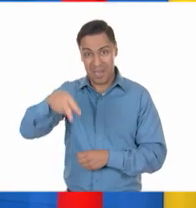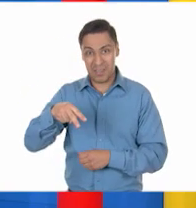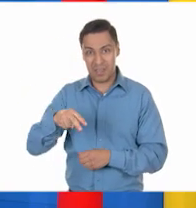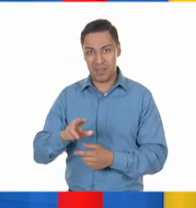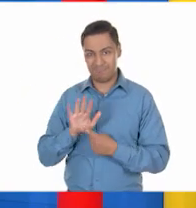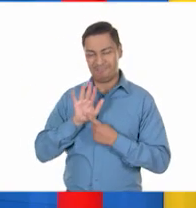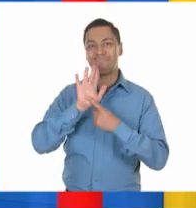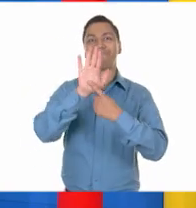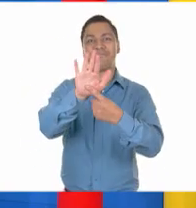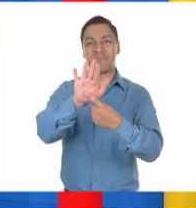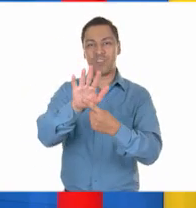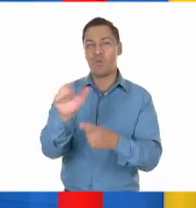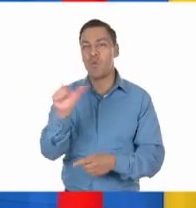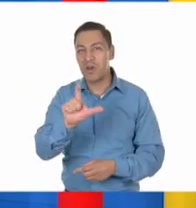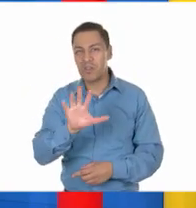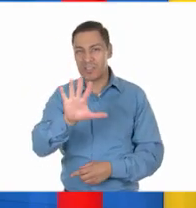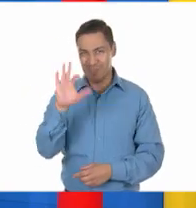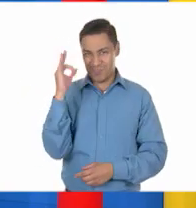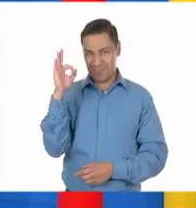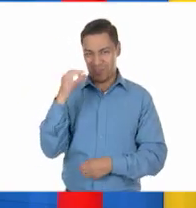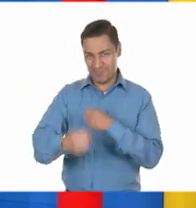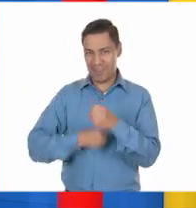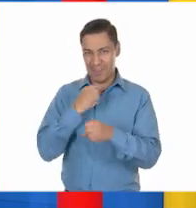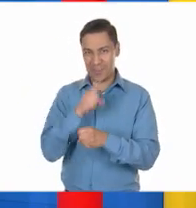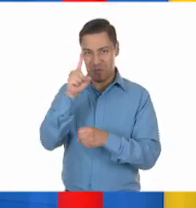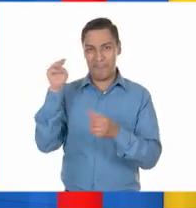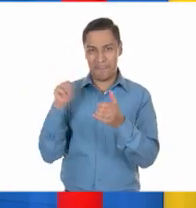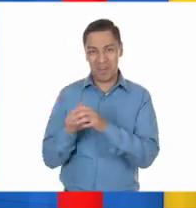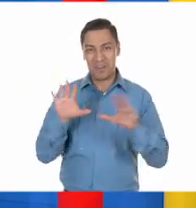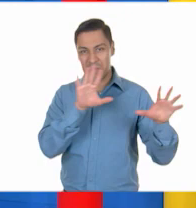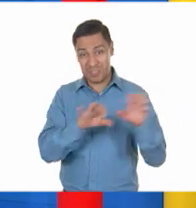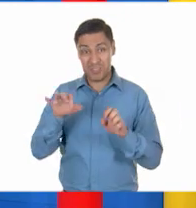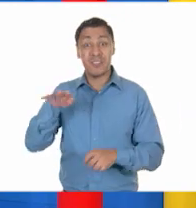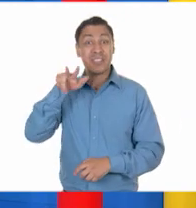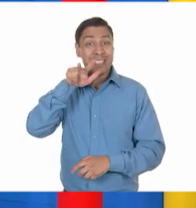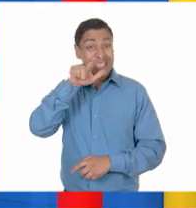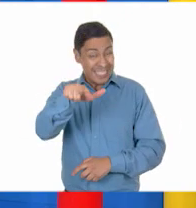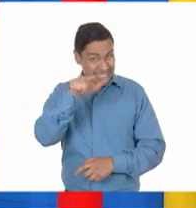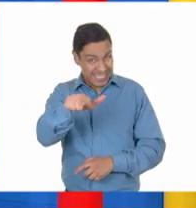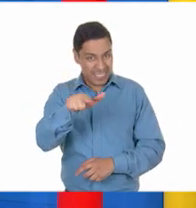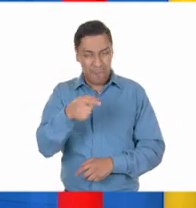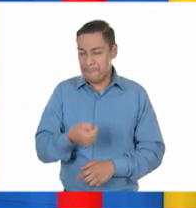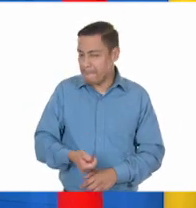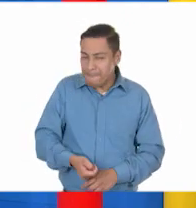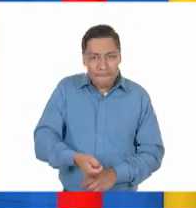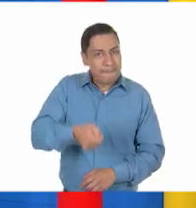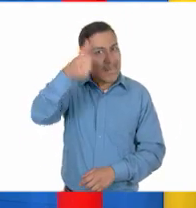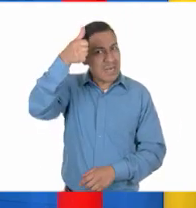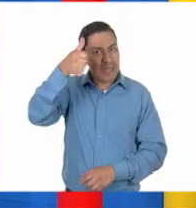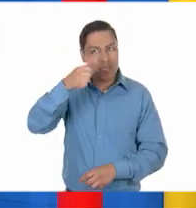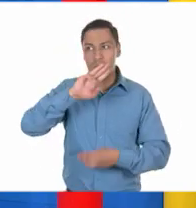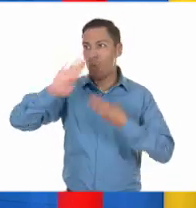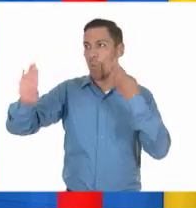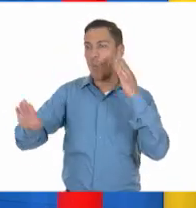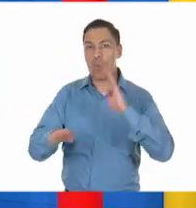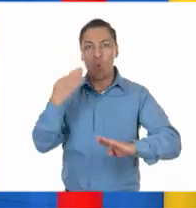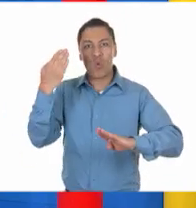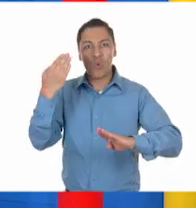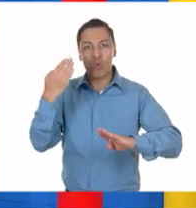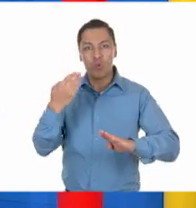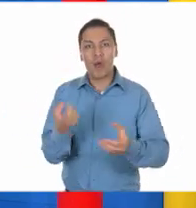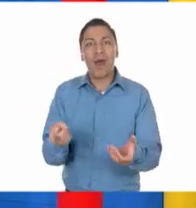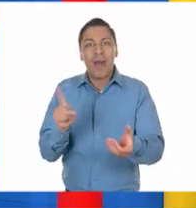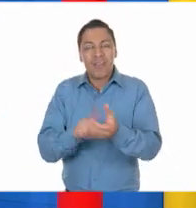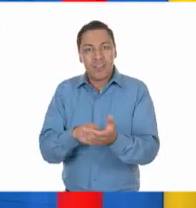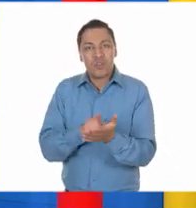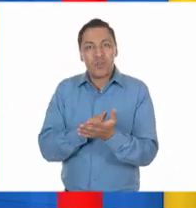promulgada el 5 de febrero de 1917. Y esta fue la primera Constitución en todo el mundo en incorporar derechos